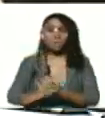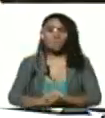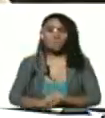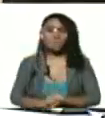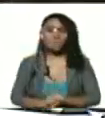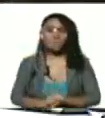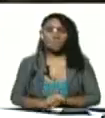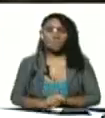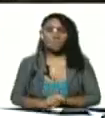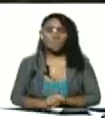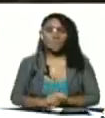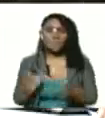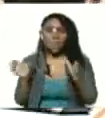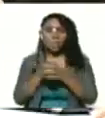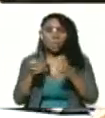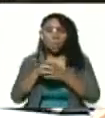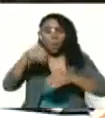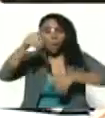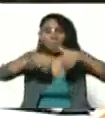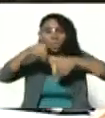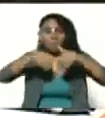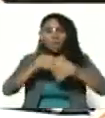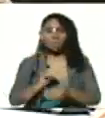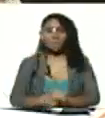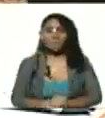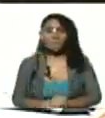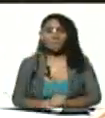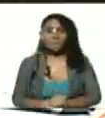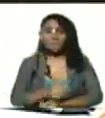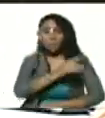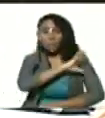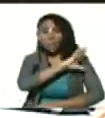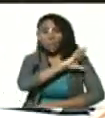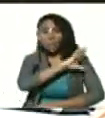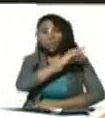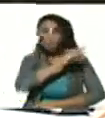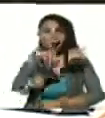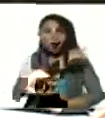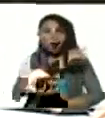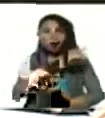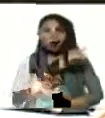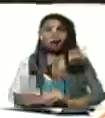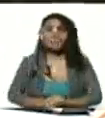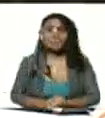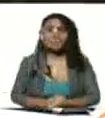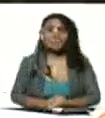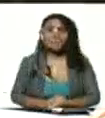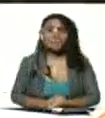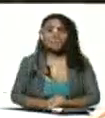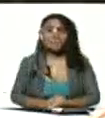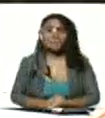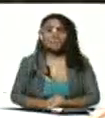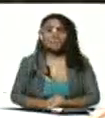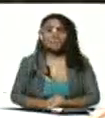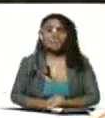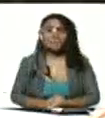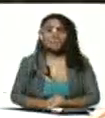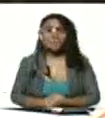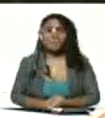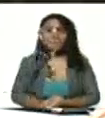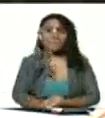de la comisión electoral de las direcciones regionales en estos días hablé con